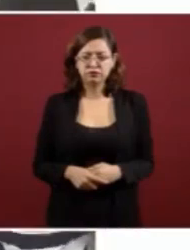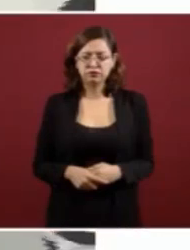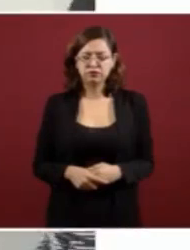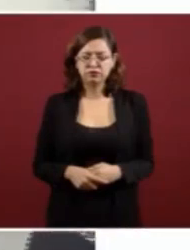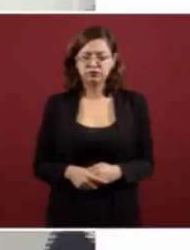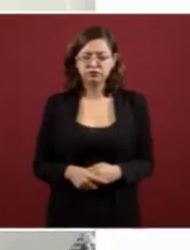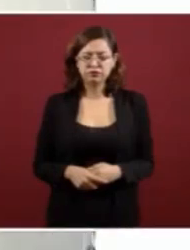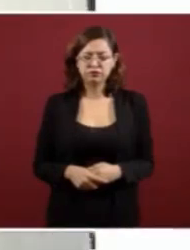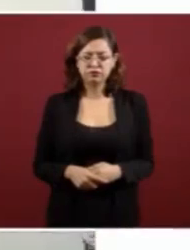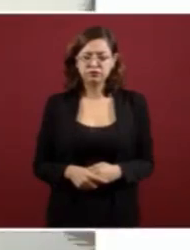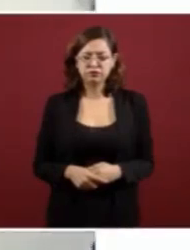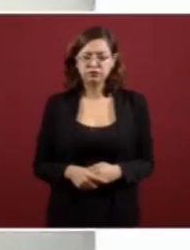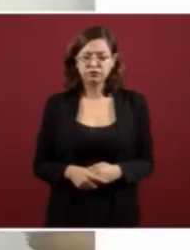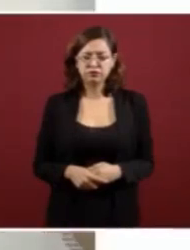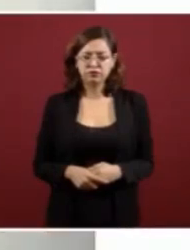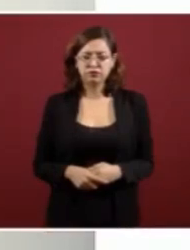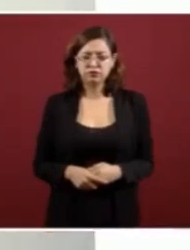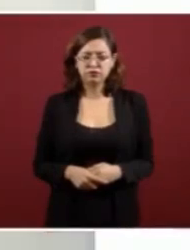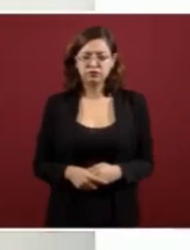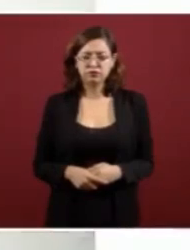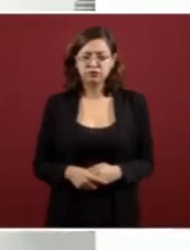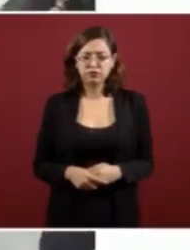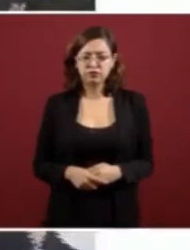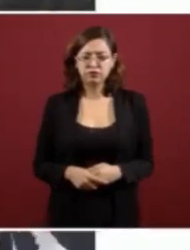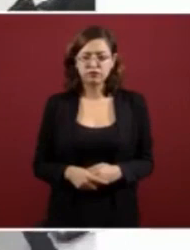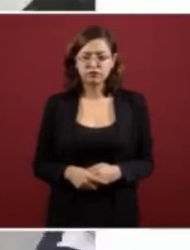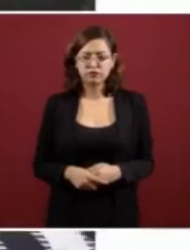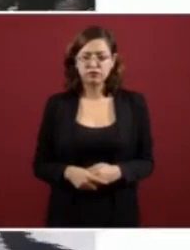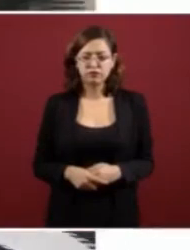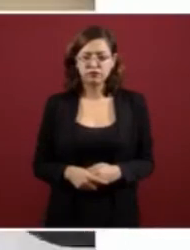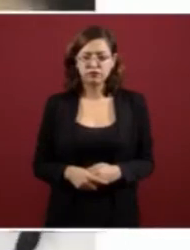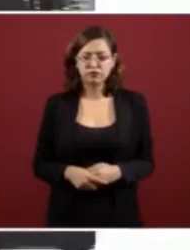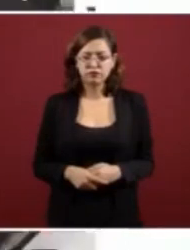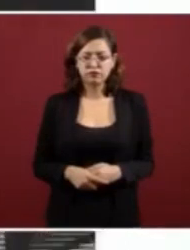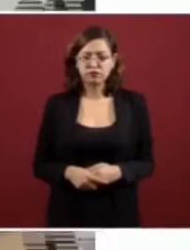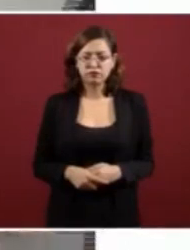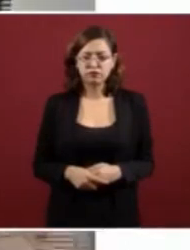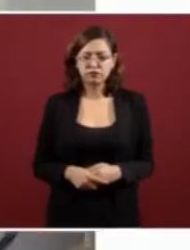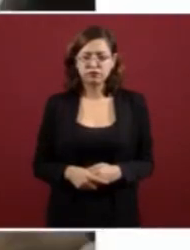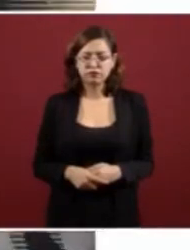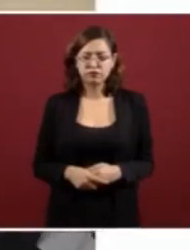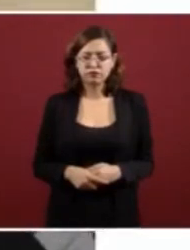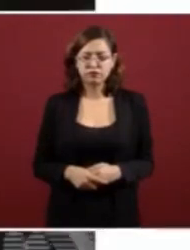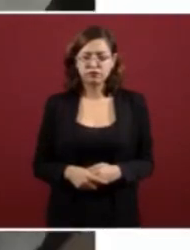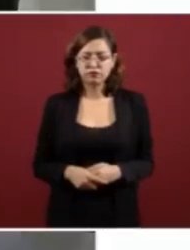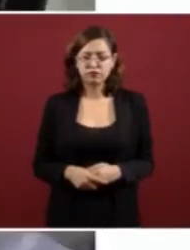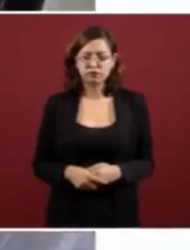pase por favor pase por favor tranquilo aquí señor tranquilo ¡Tranquilo, tranquilo!